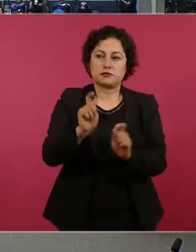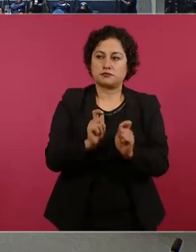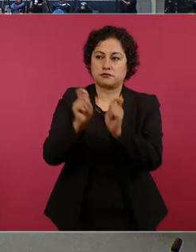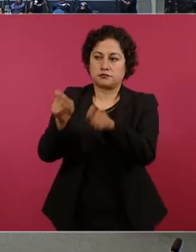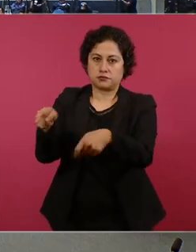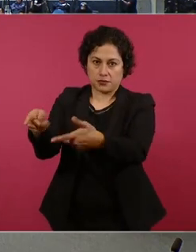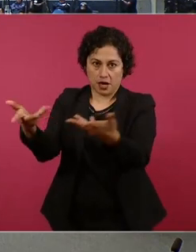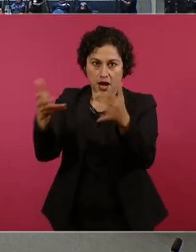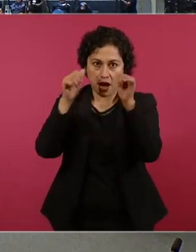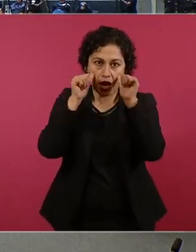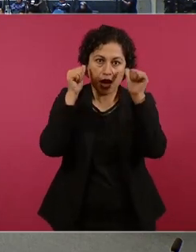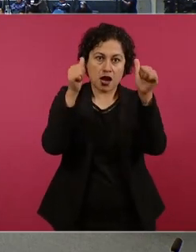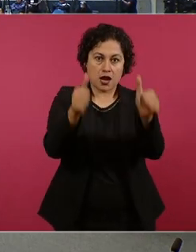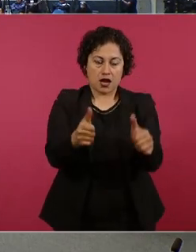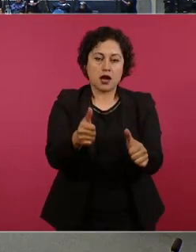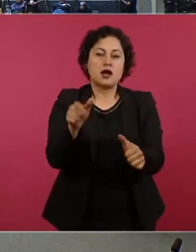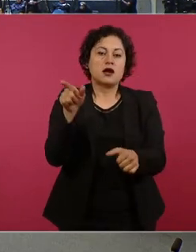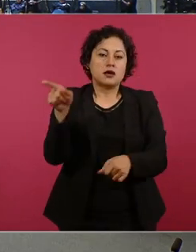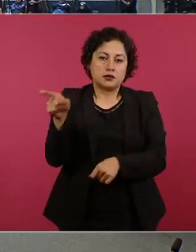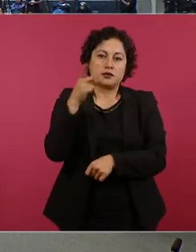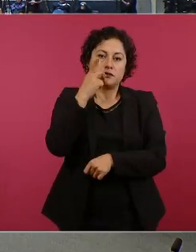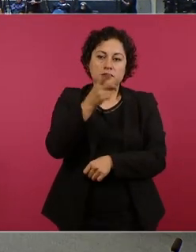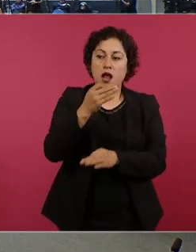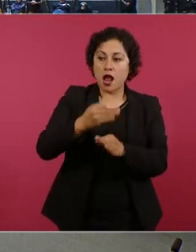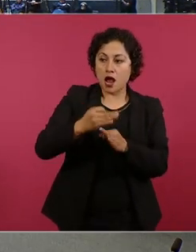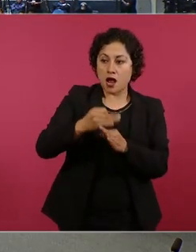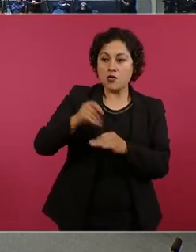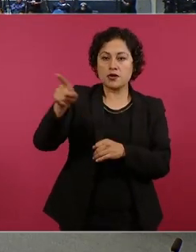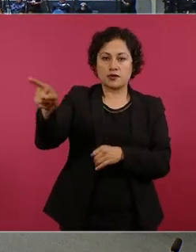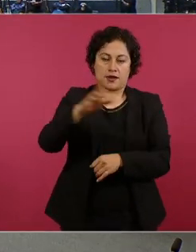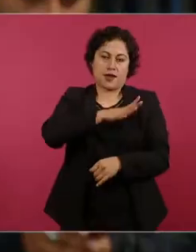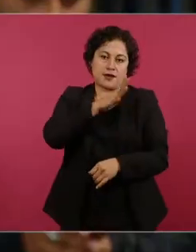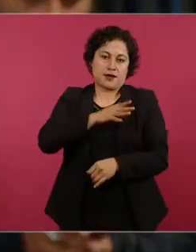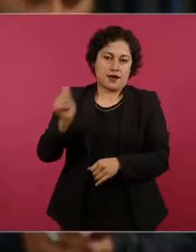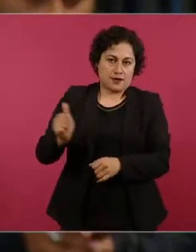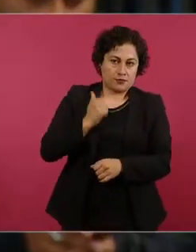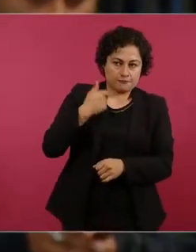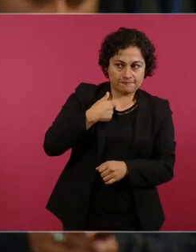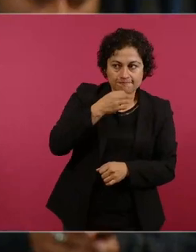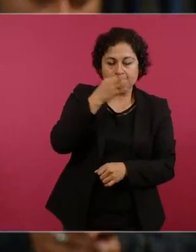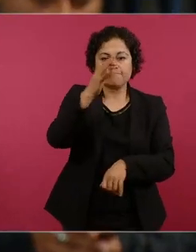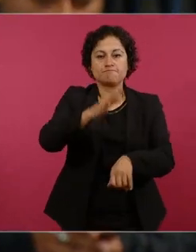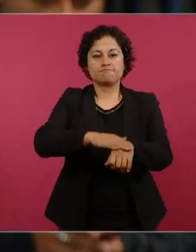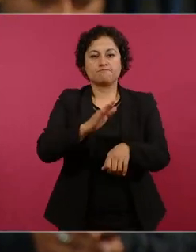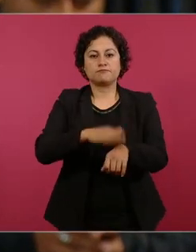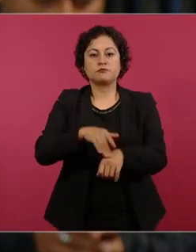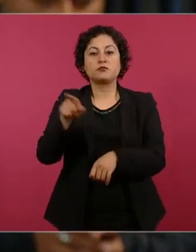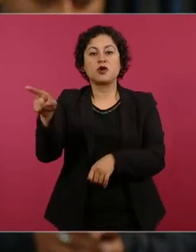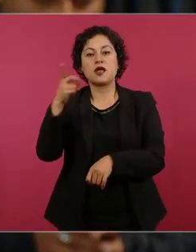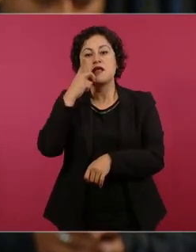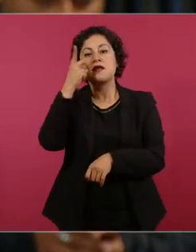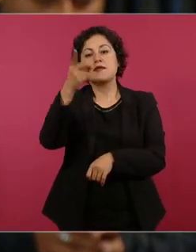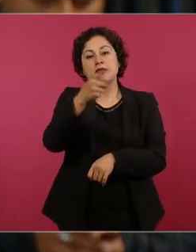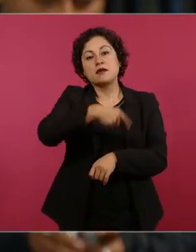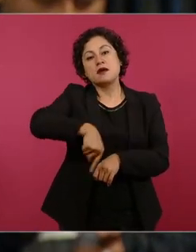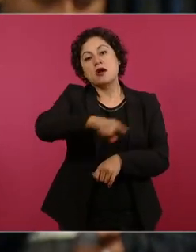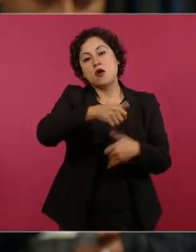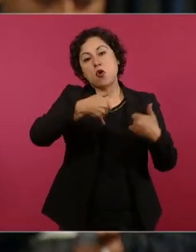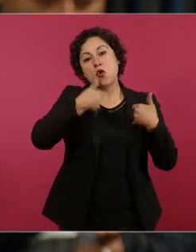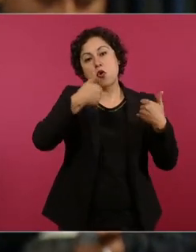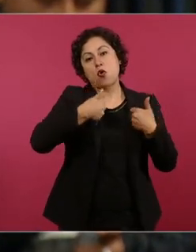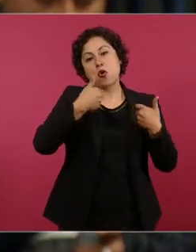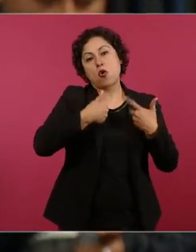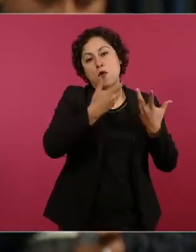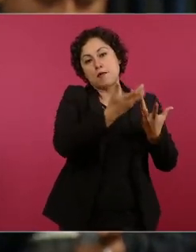sugirió y aprovecho que está aquí el general Luis Cresencio Sandoval sugirió que incluso pudieran ser trasladados estos muchachos a